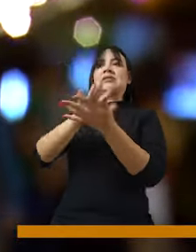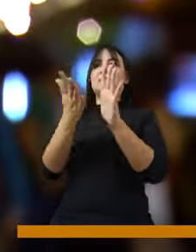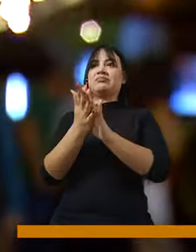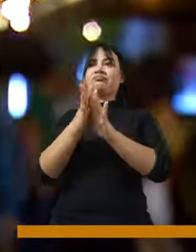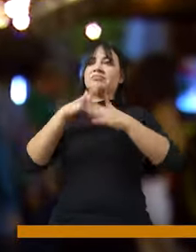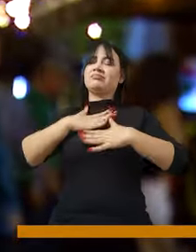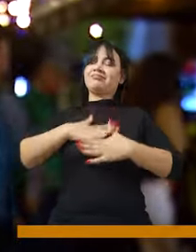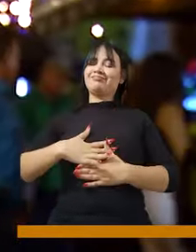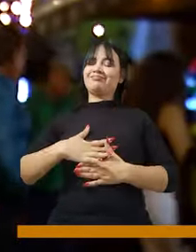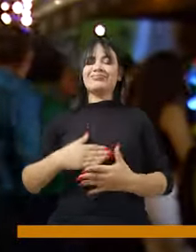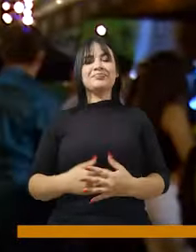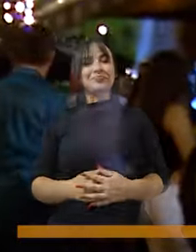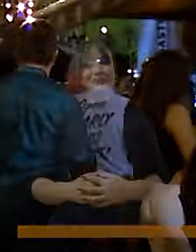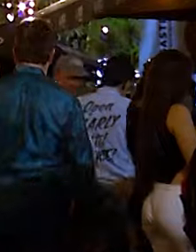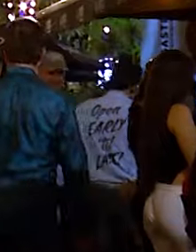perturbe la tranquilidad.